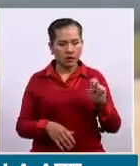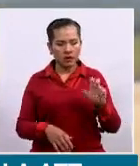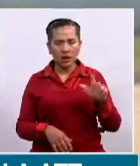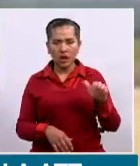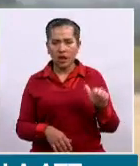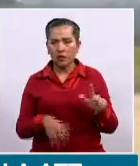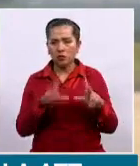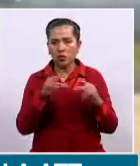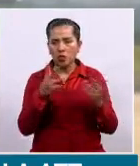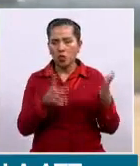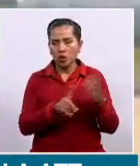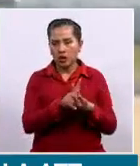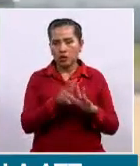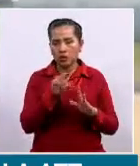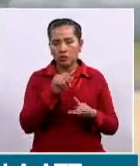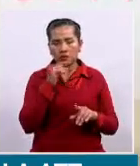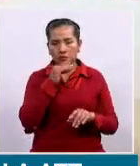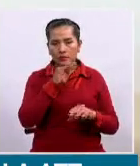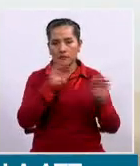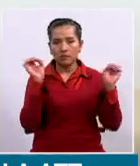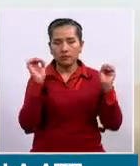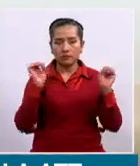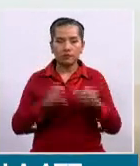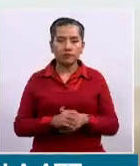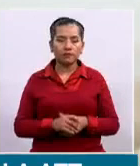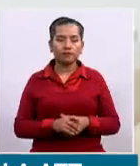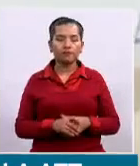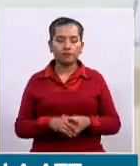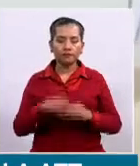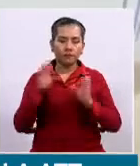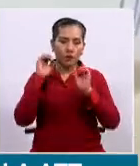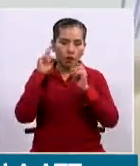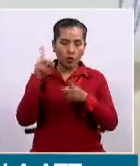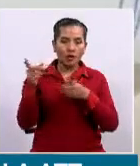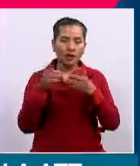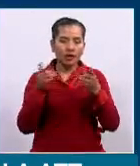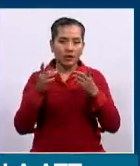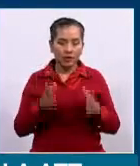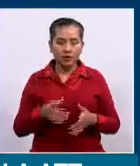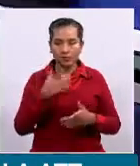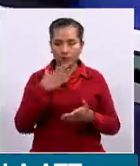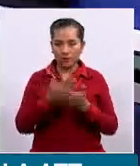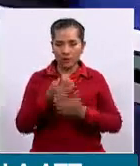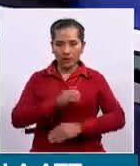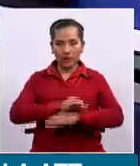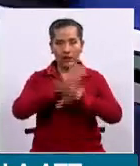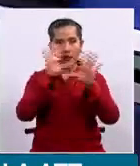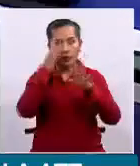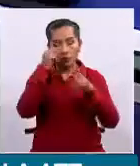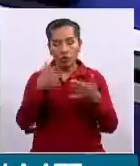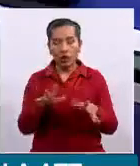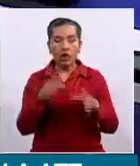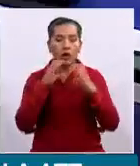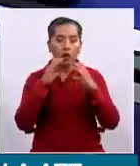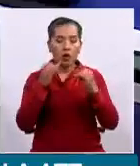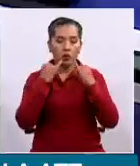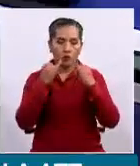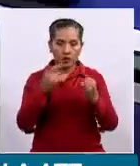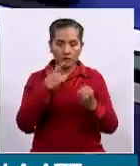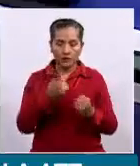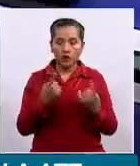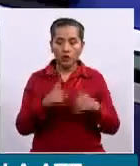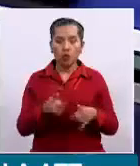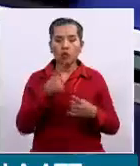Airlines no existe, ¿no? Director, a ver, para que quede claro, porque hay un comunicado, y cuando los